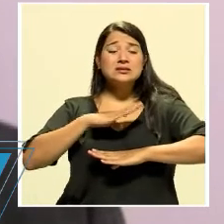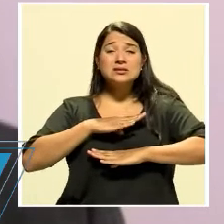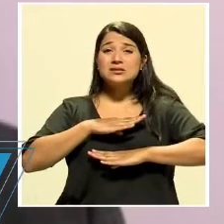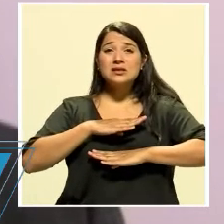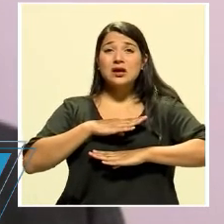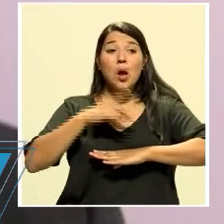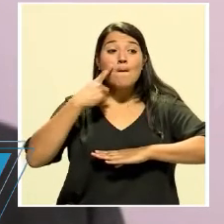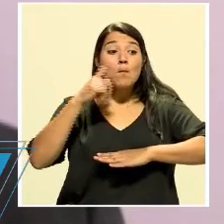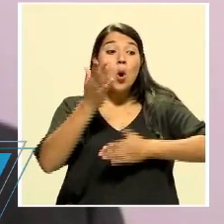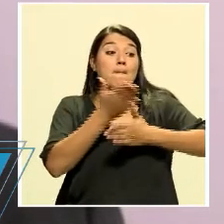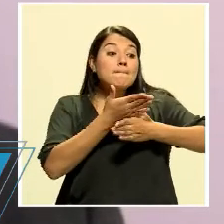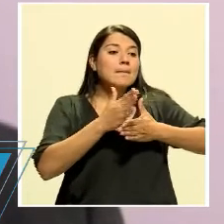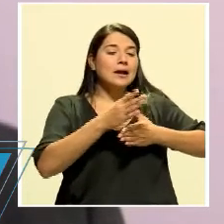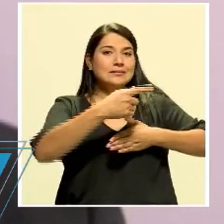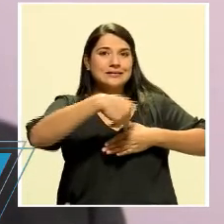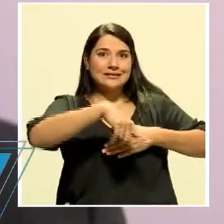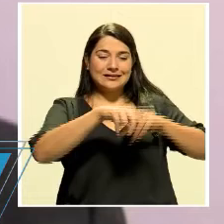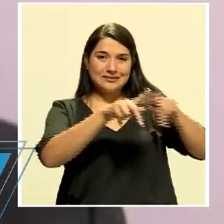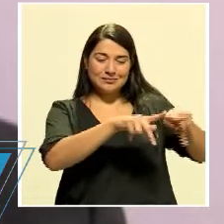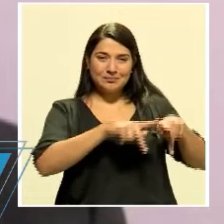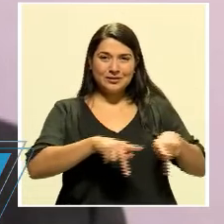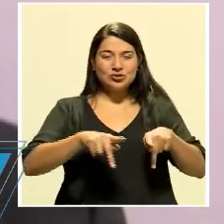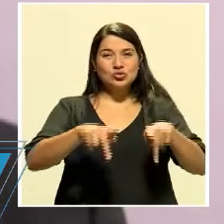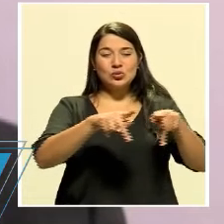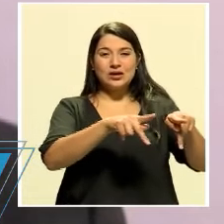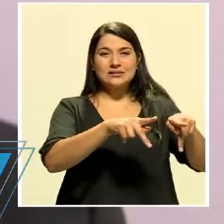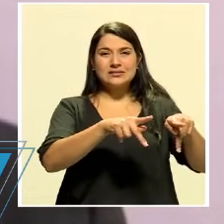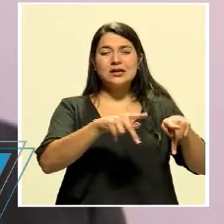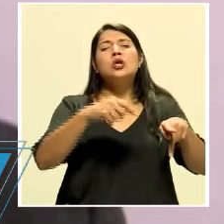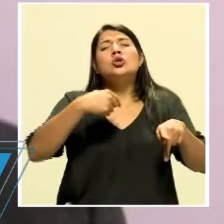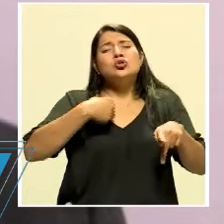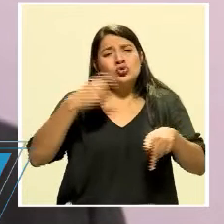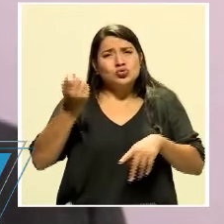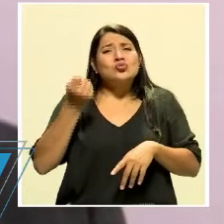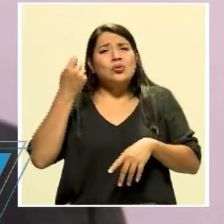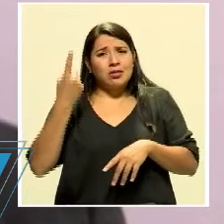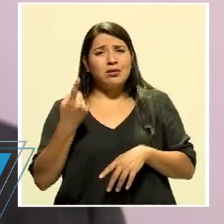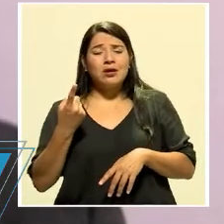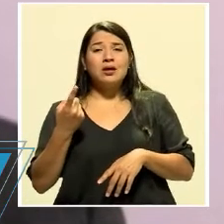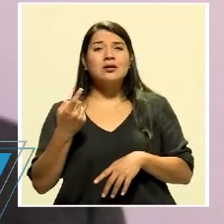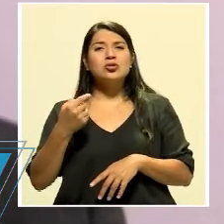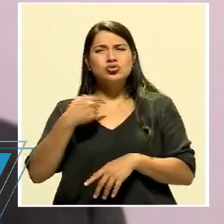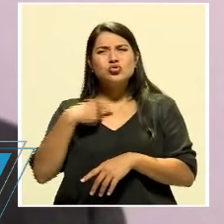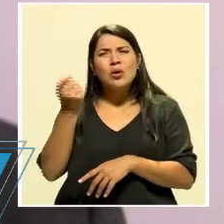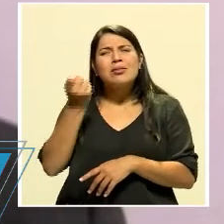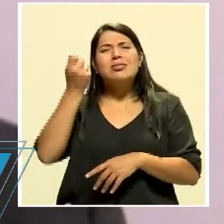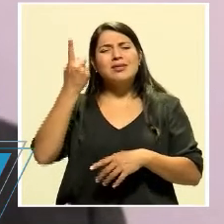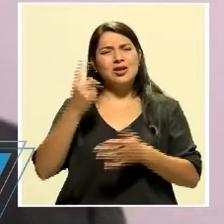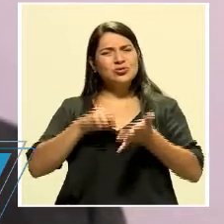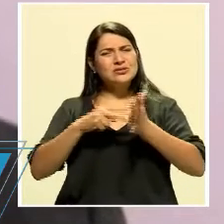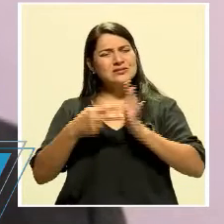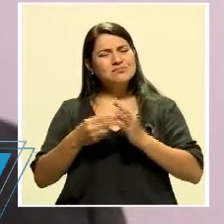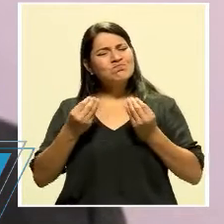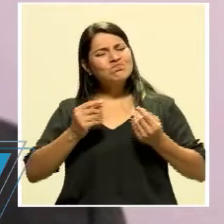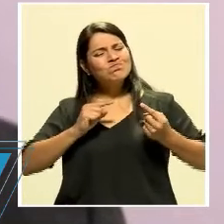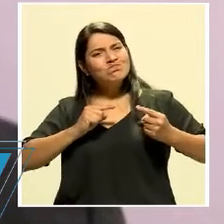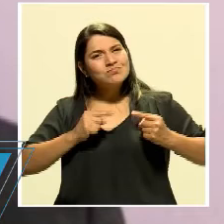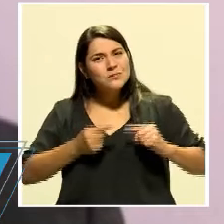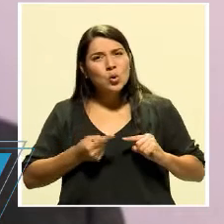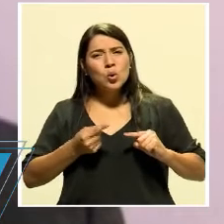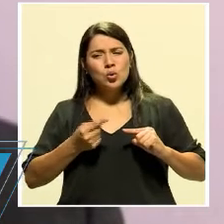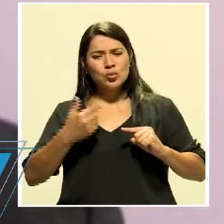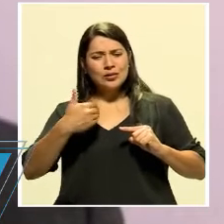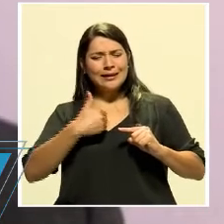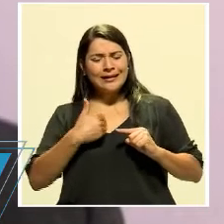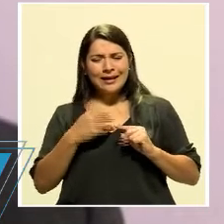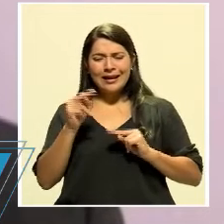parte de un sector de la población que uno entiende o no entiende lo doloroso que es el hecho de tener